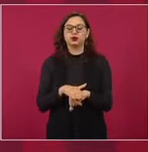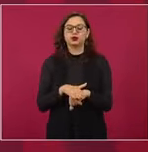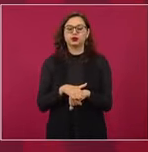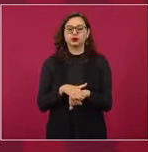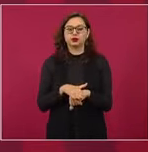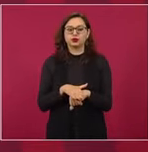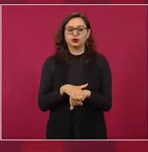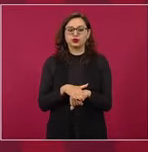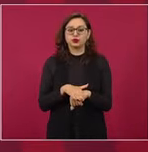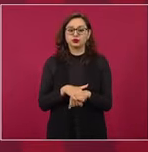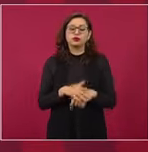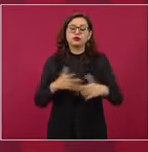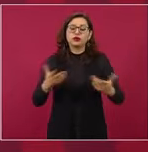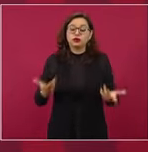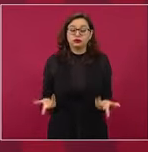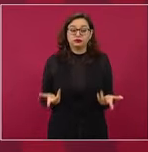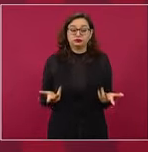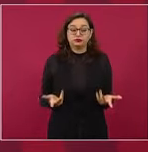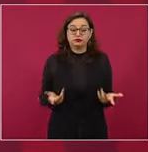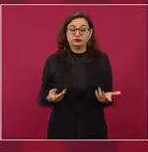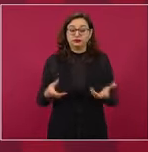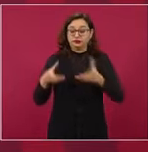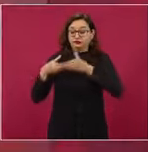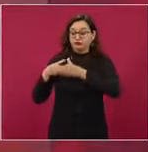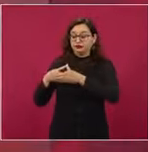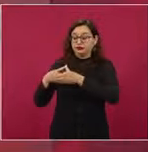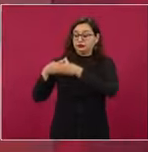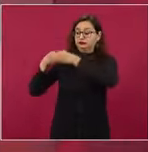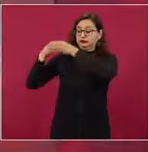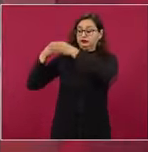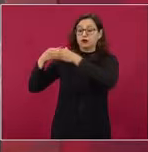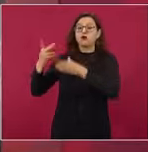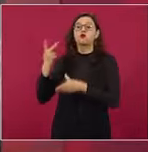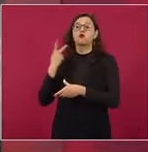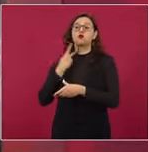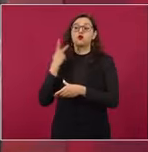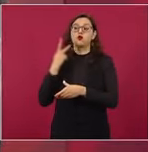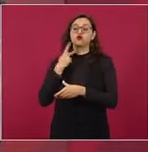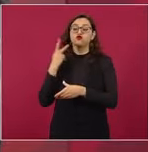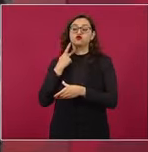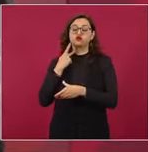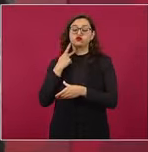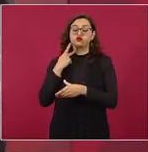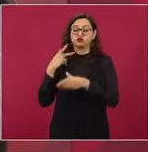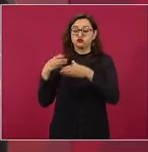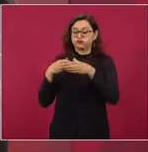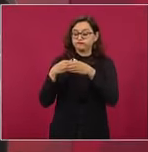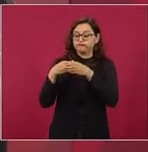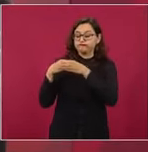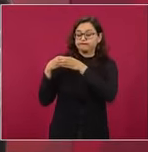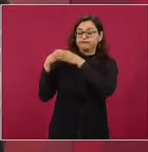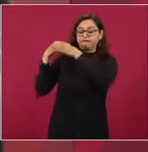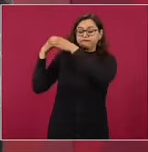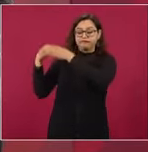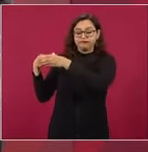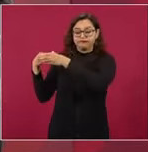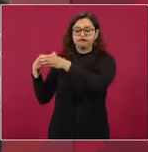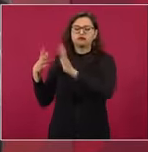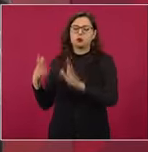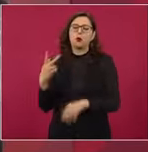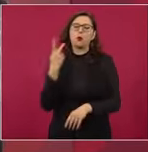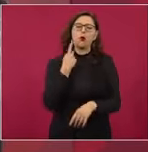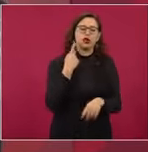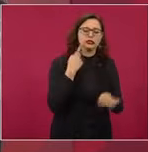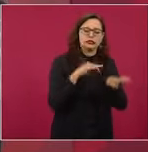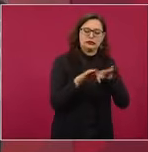Arriba es otra cosa y sobre todo en la política, más que nada en la politiquería, que la política es un